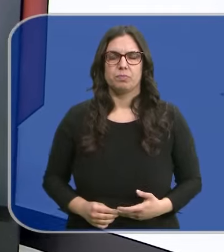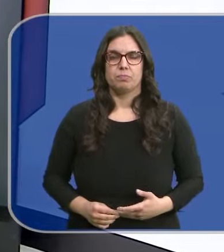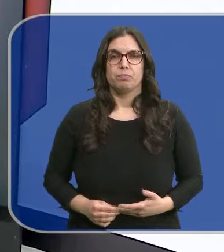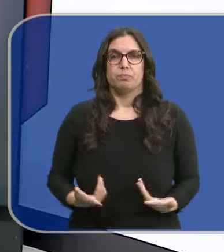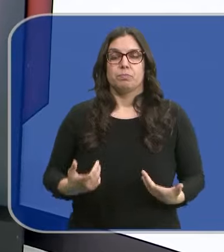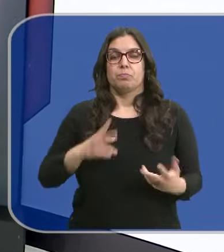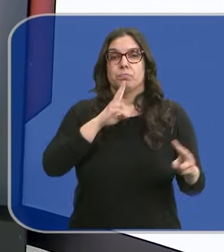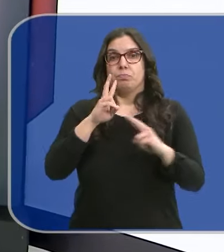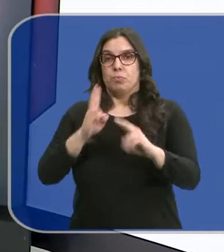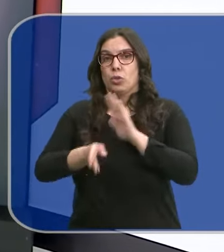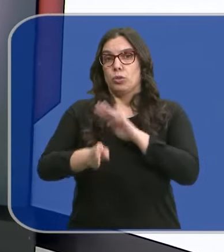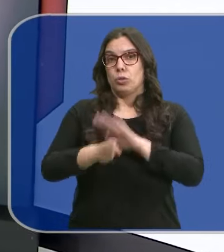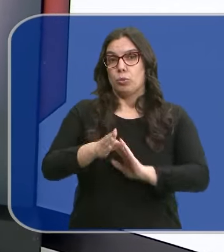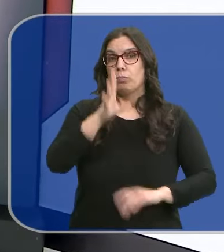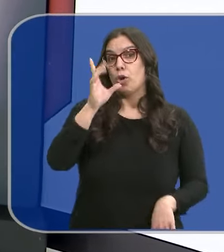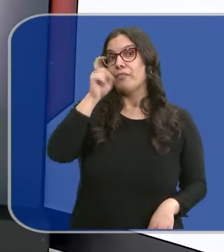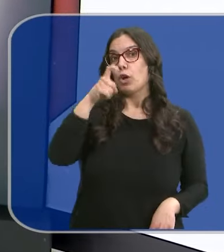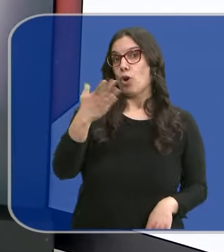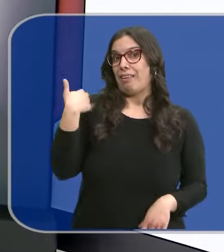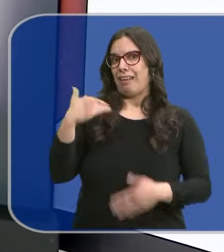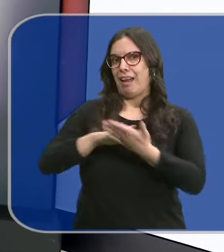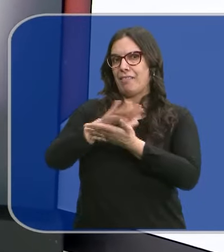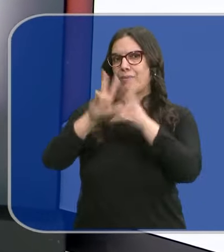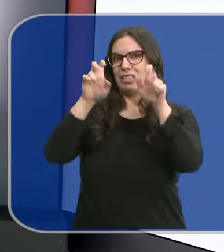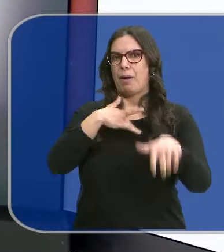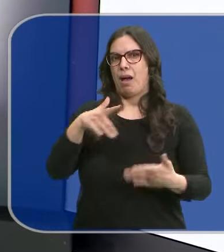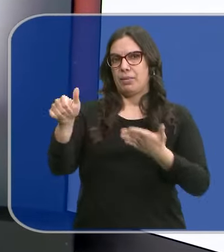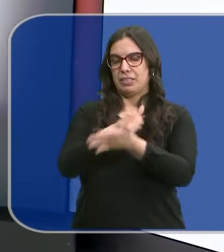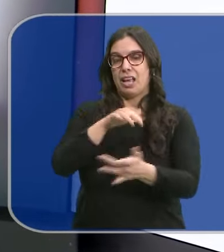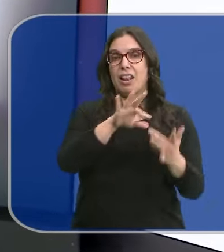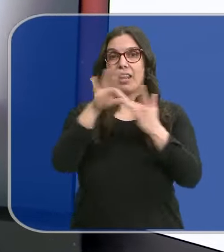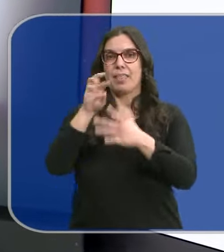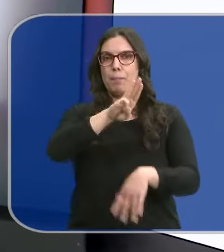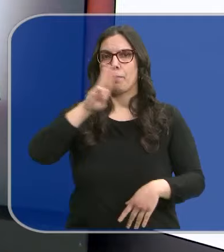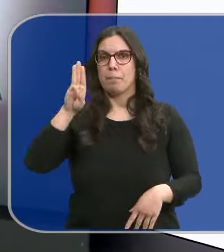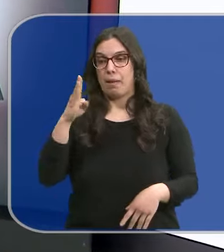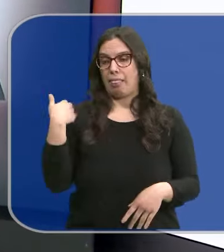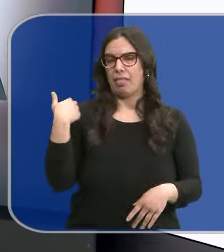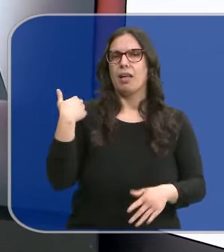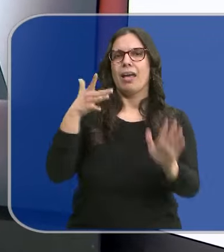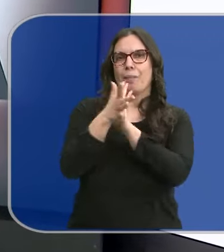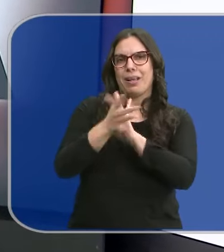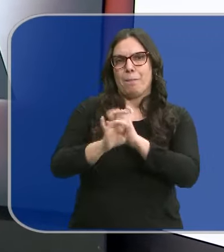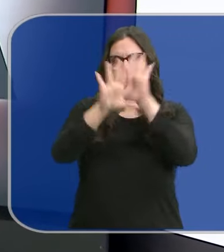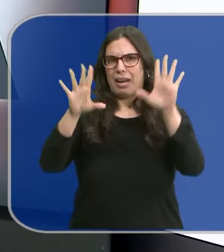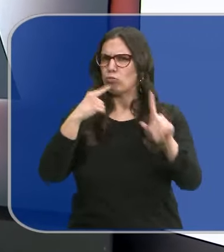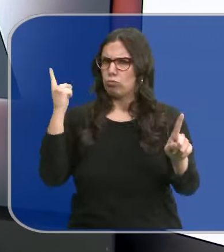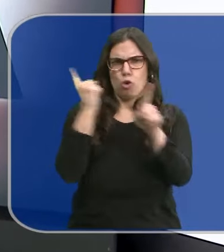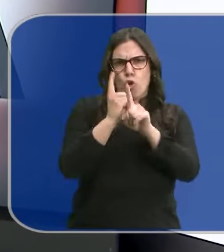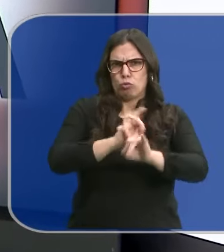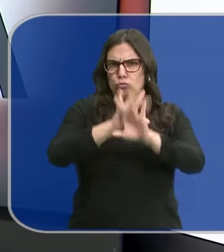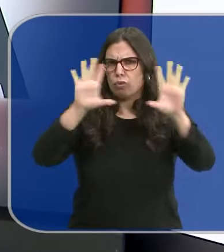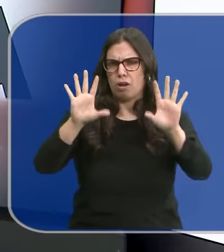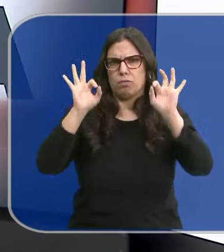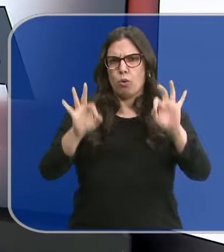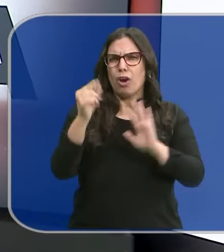Continúan las reacciones a las palabras de Alberto Núñez Feijó respecto a la amnistía. El líder del PP ha aclarado en las últimas horas que la rechaza y niega que